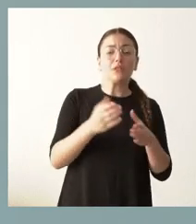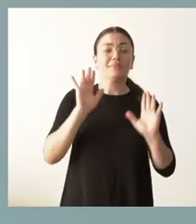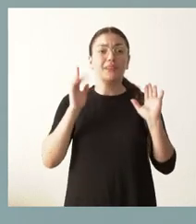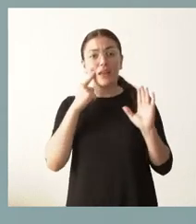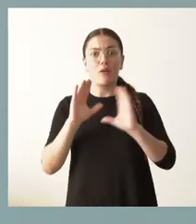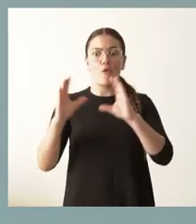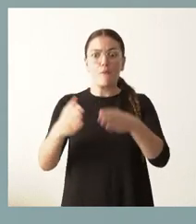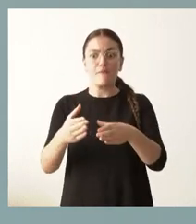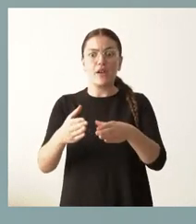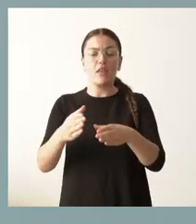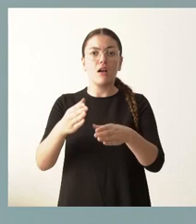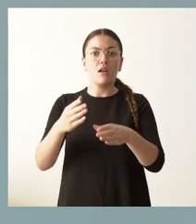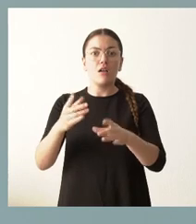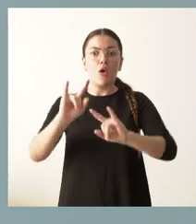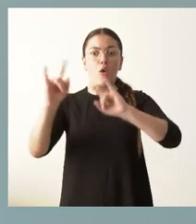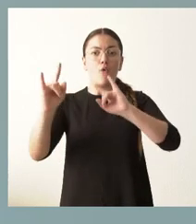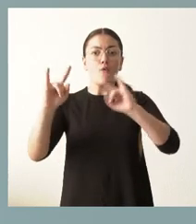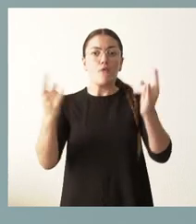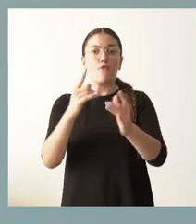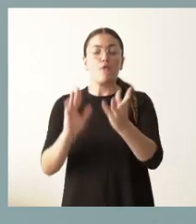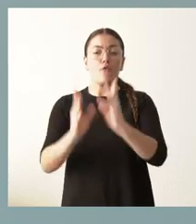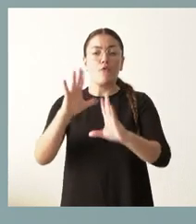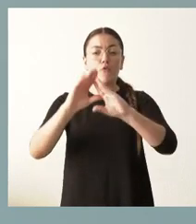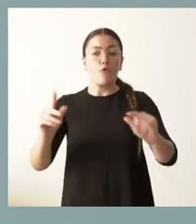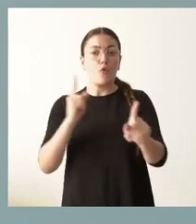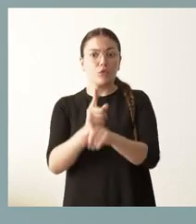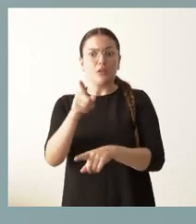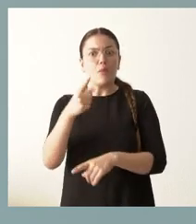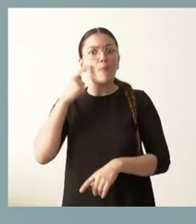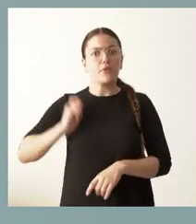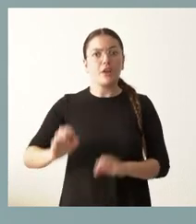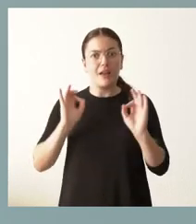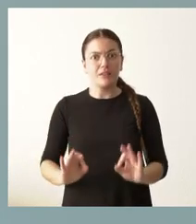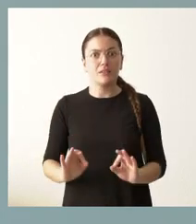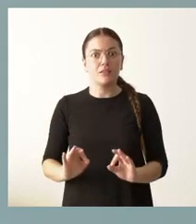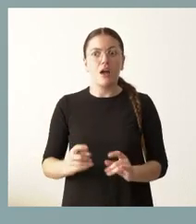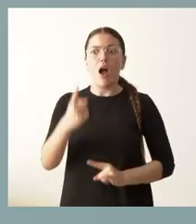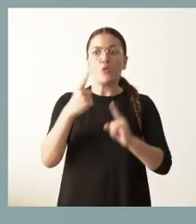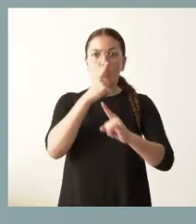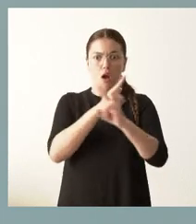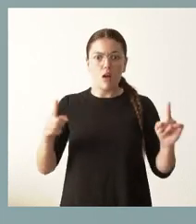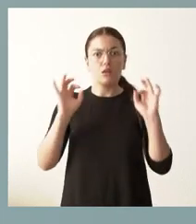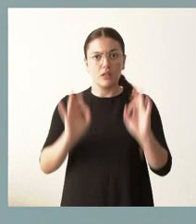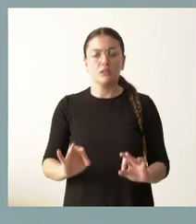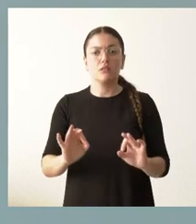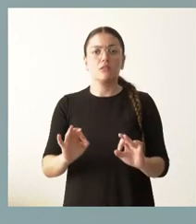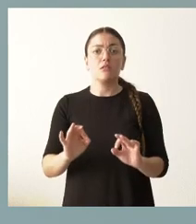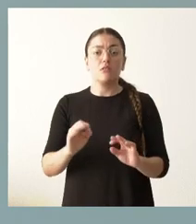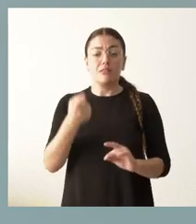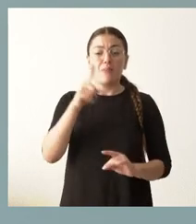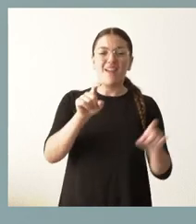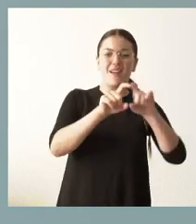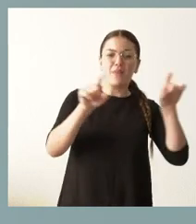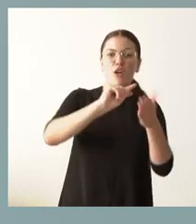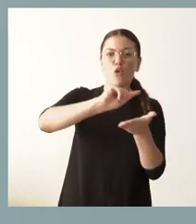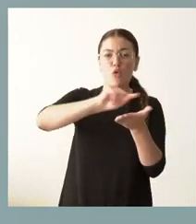profesionales, es que lo son, muchos de ellos todo el año y a eso se unen contratos con empresas, pero también los propios medios de los que